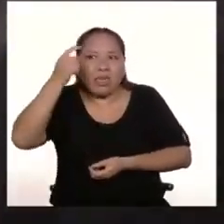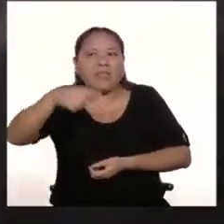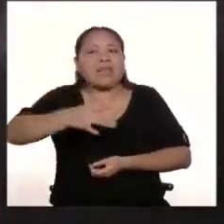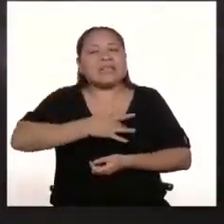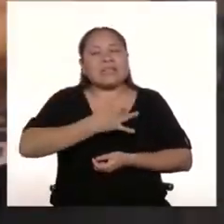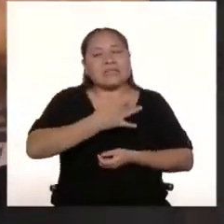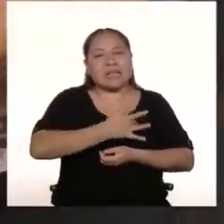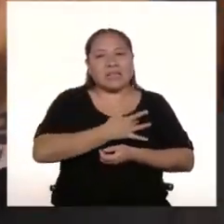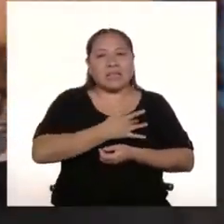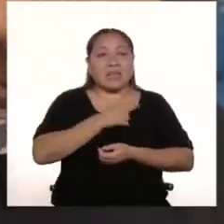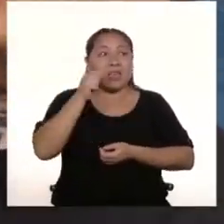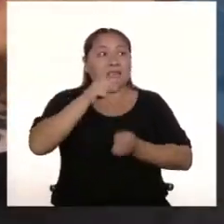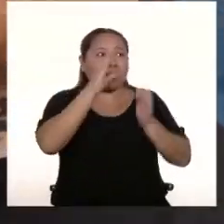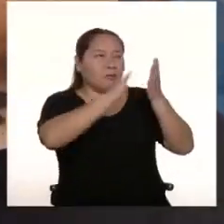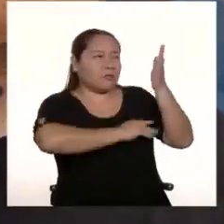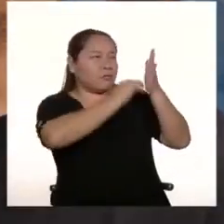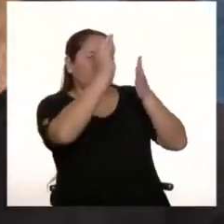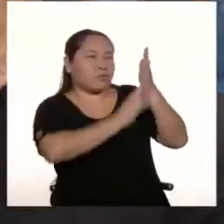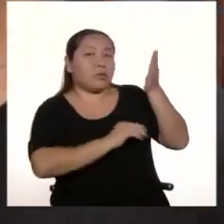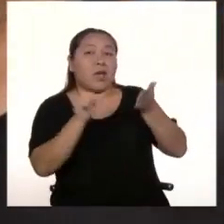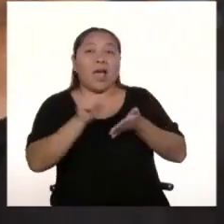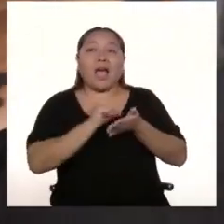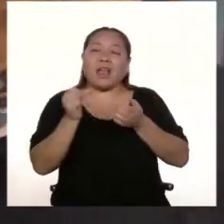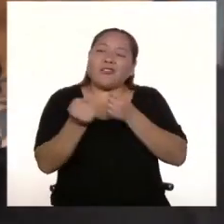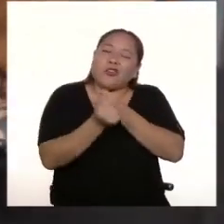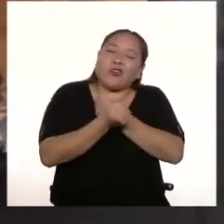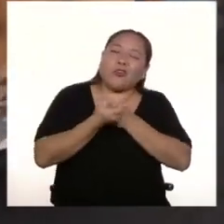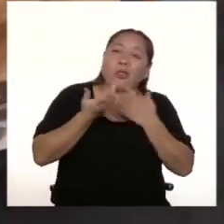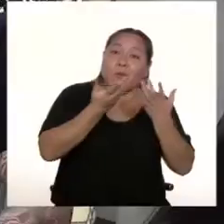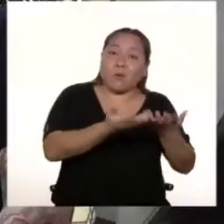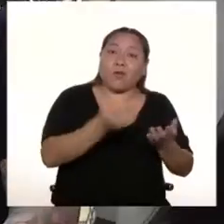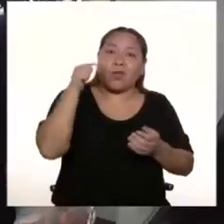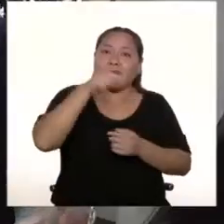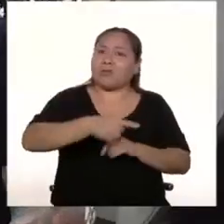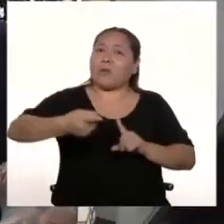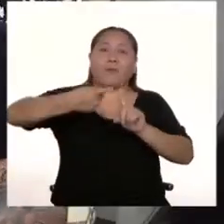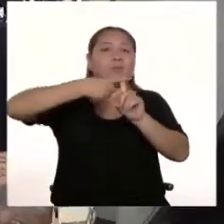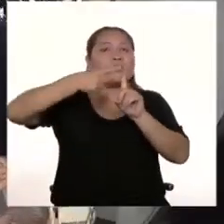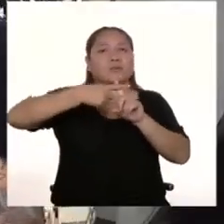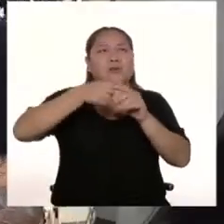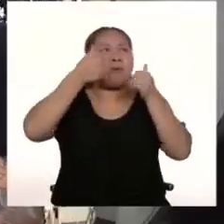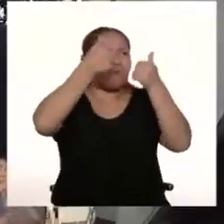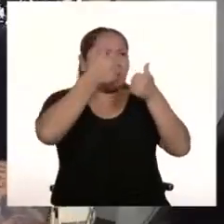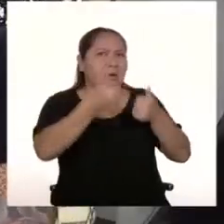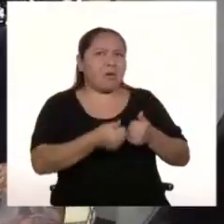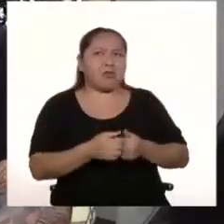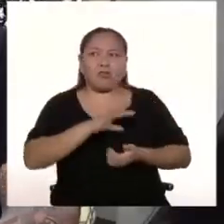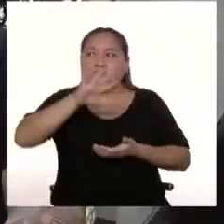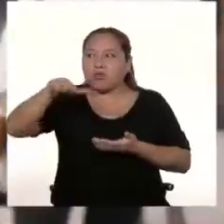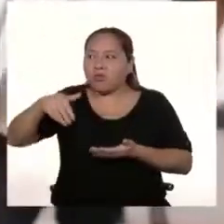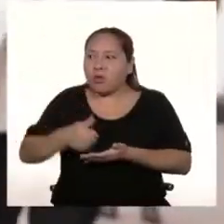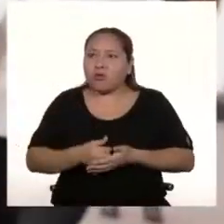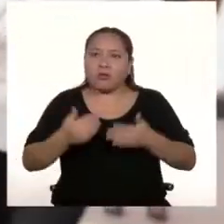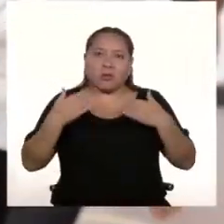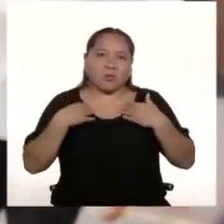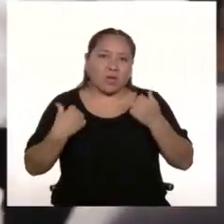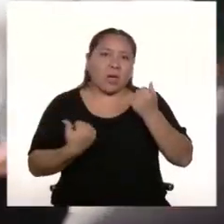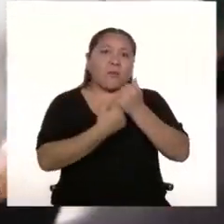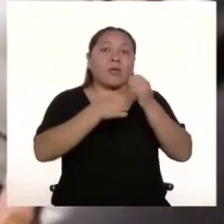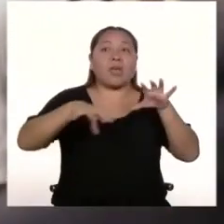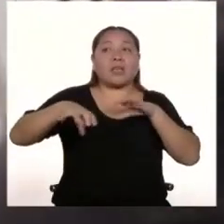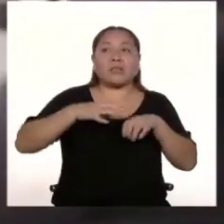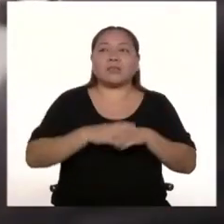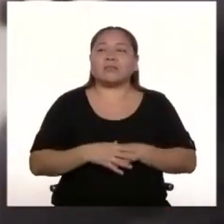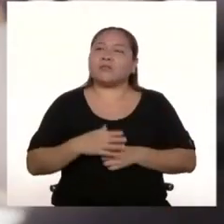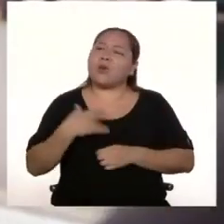yo pienso que cualquier cosa que esté hecha así, a través del arte y con amor, es algo positivo, ¿no? Que está bien hecho, que todos deberíamos hacer. ¿Y los